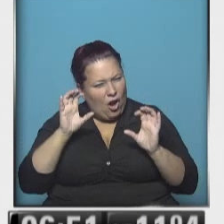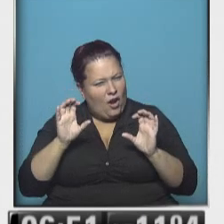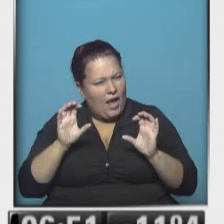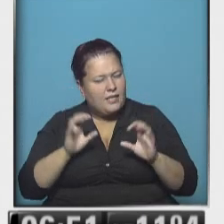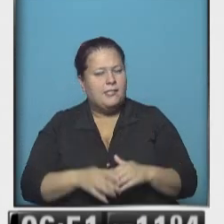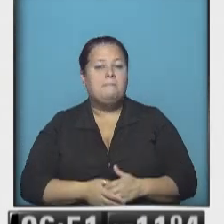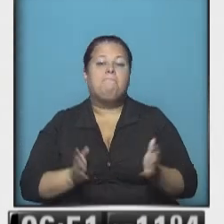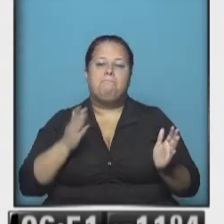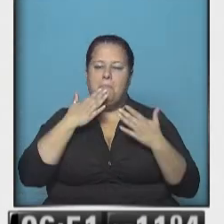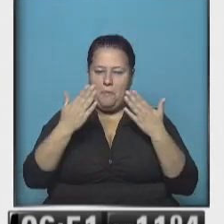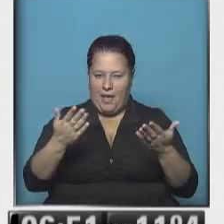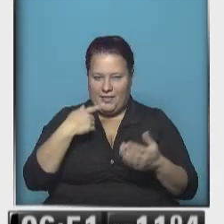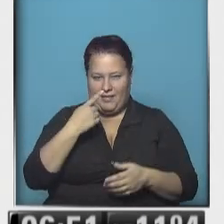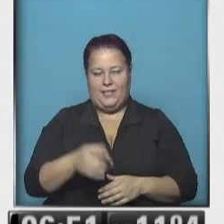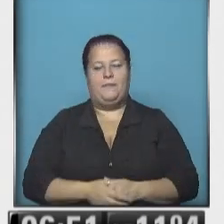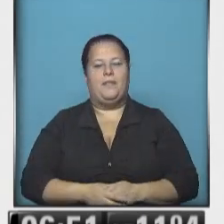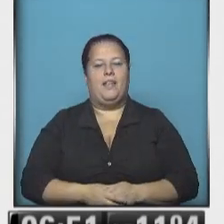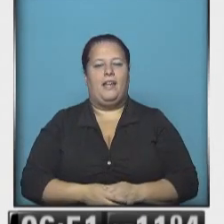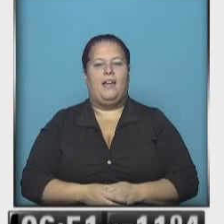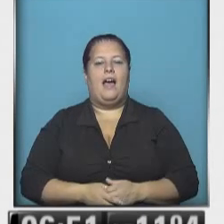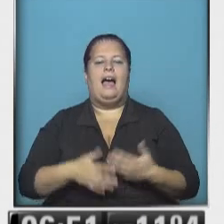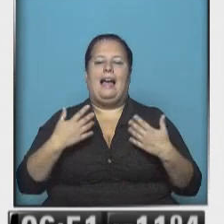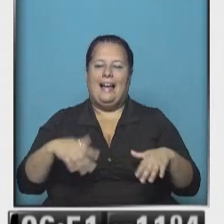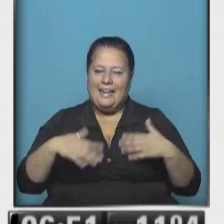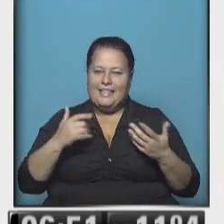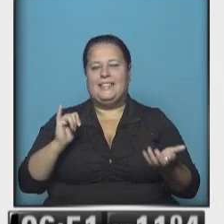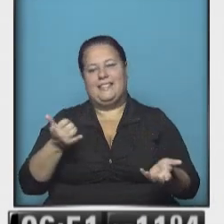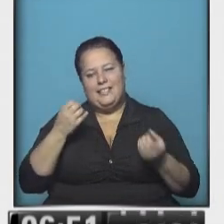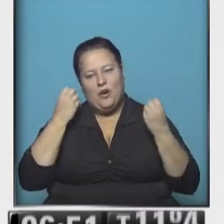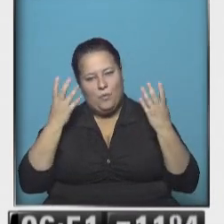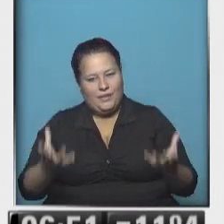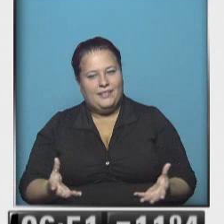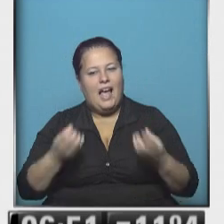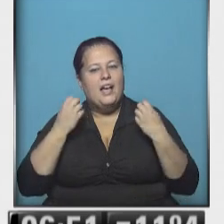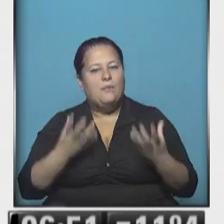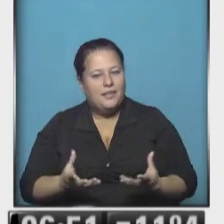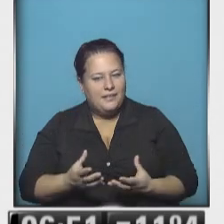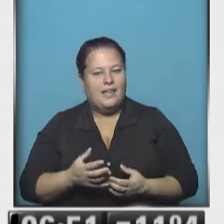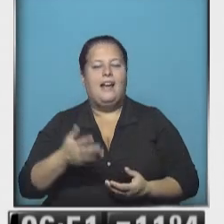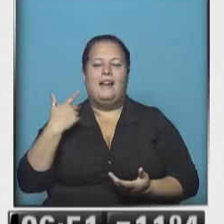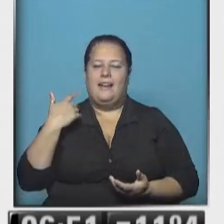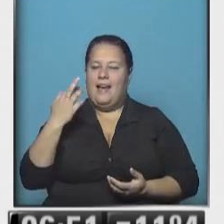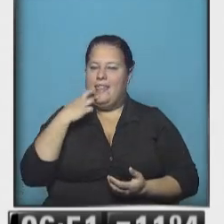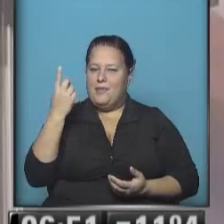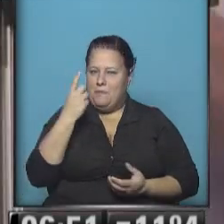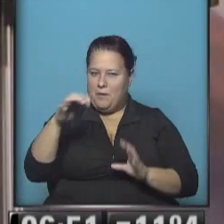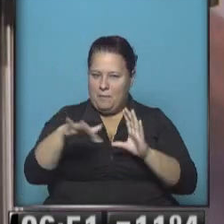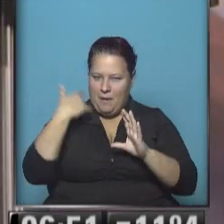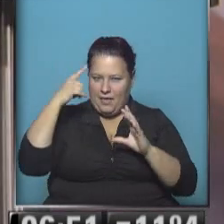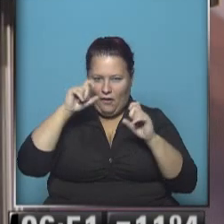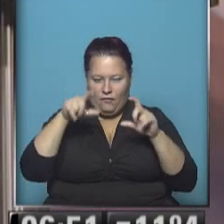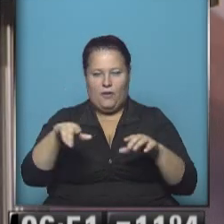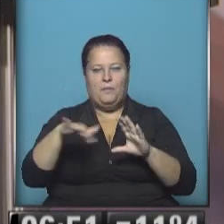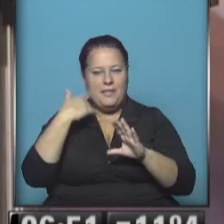acordarás, dice Cristi. Besos. Ay, Cris, cómo te vas, cómo te vas. En 19 minutos que mandó